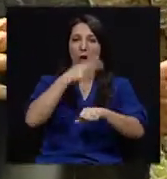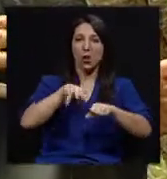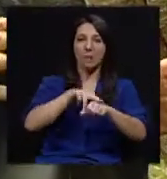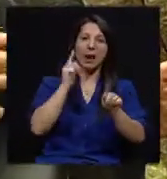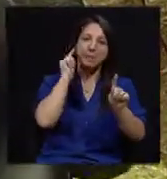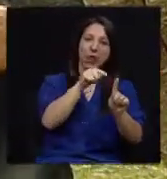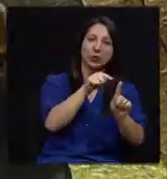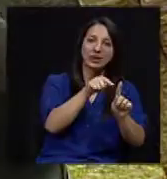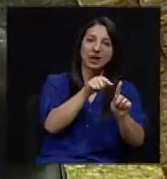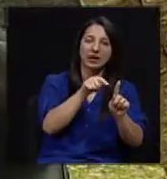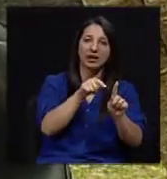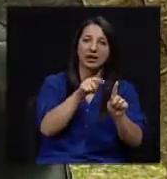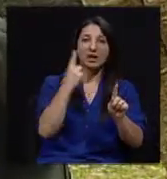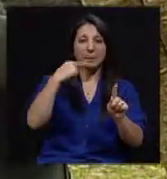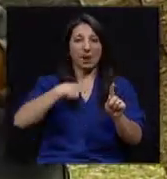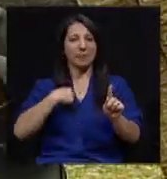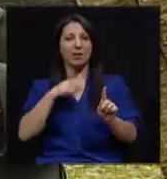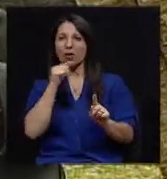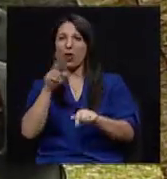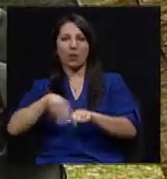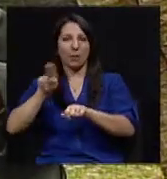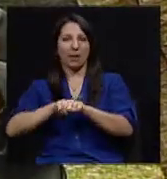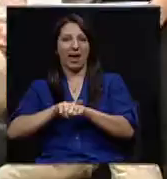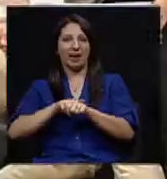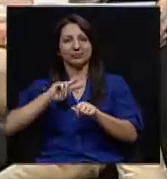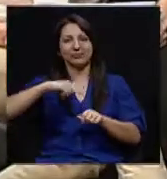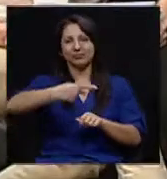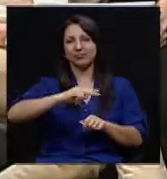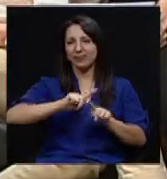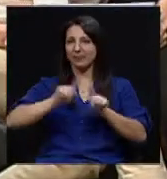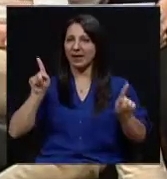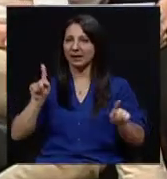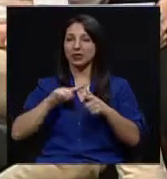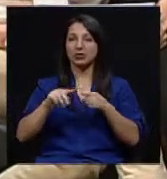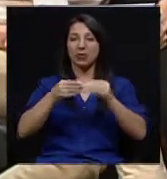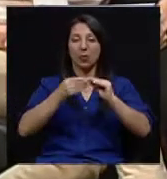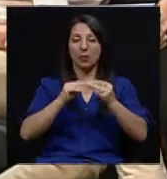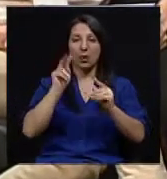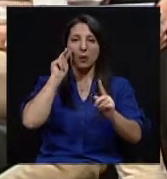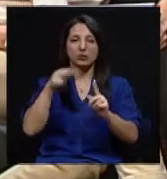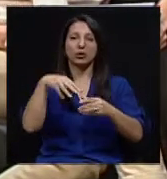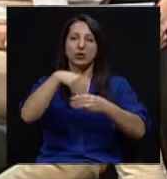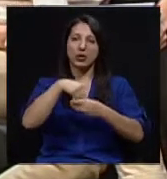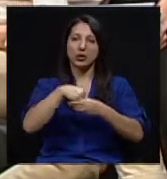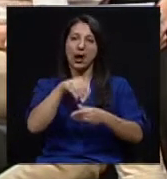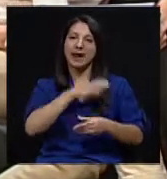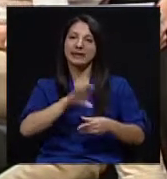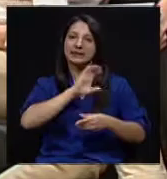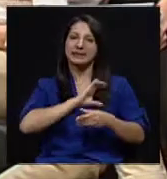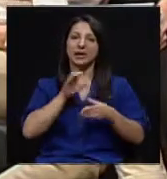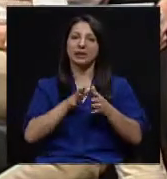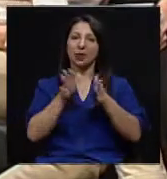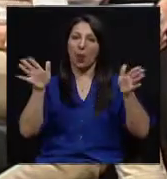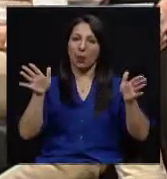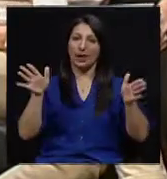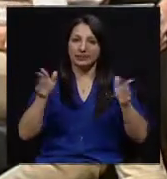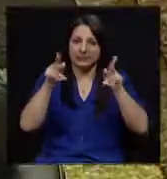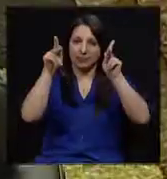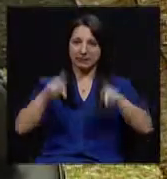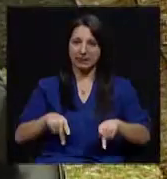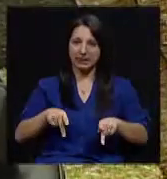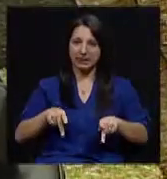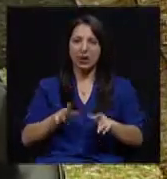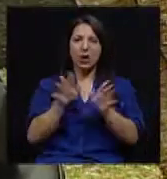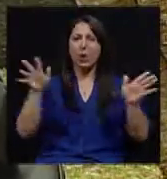normal para usted, puede no ser normal para mí y viceversa. Entonces es un número visto dentro de las características globales del paciente.